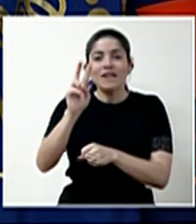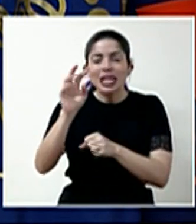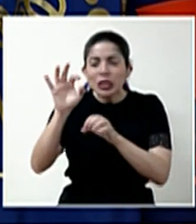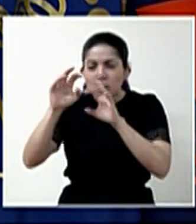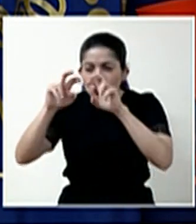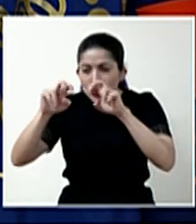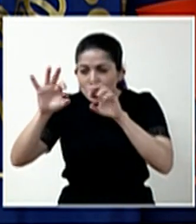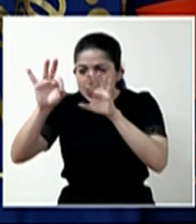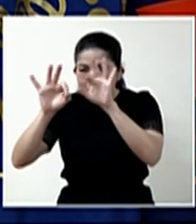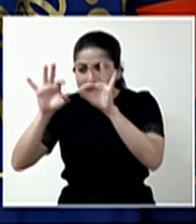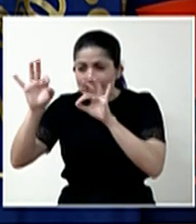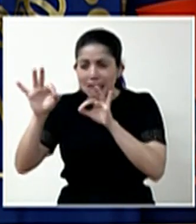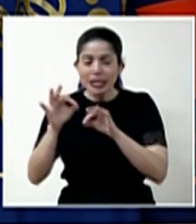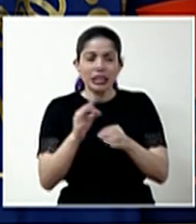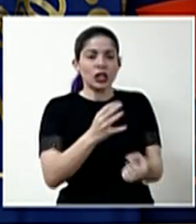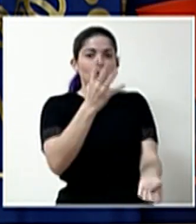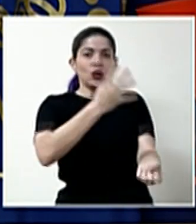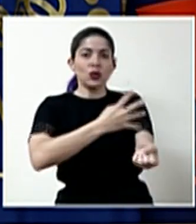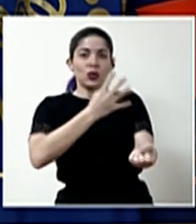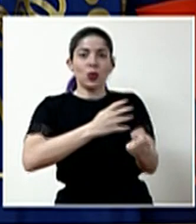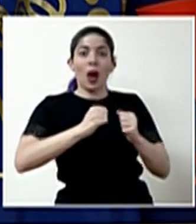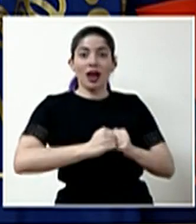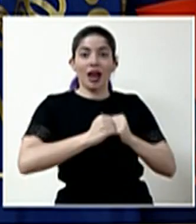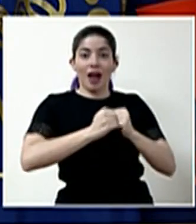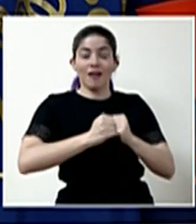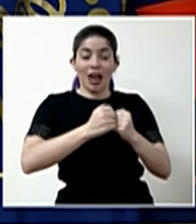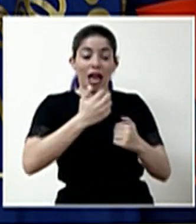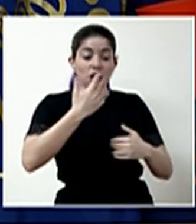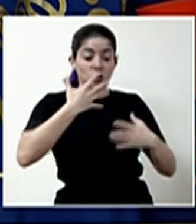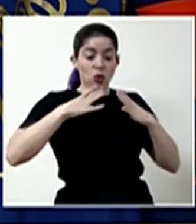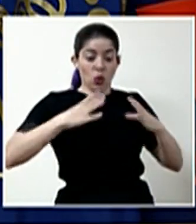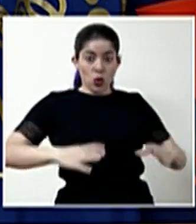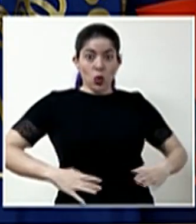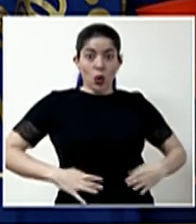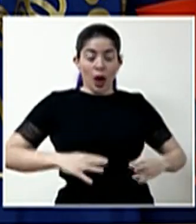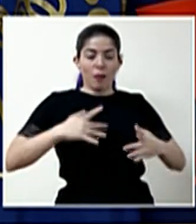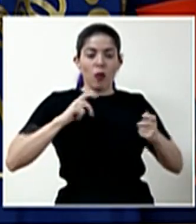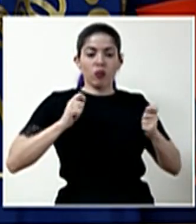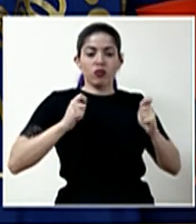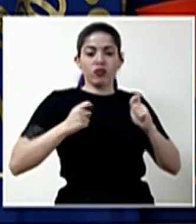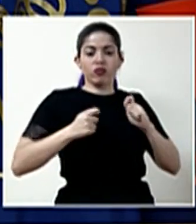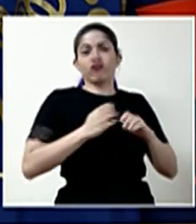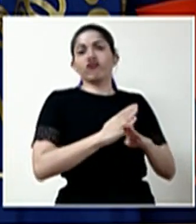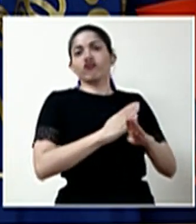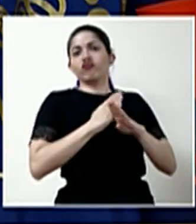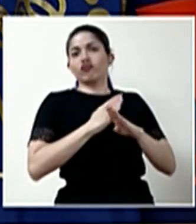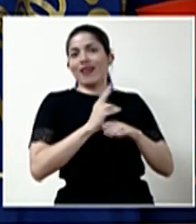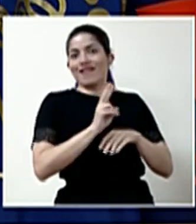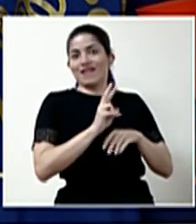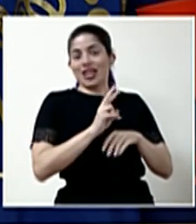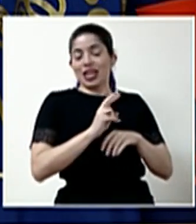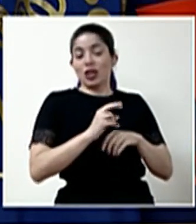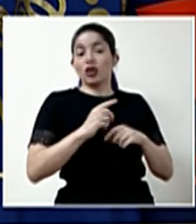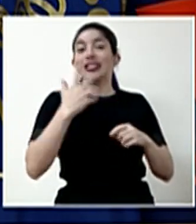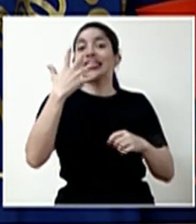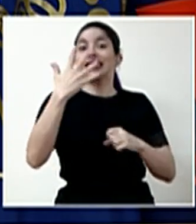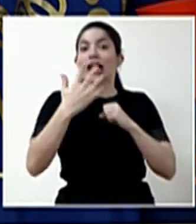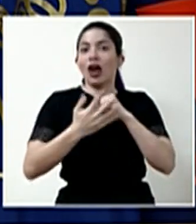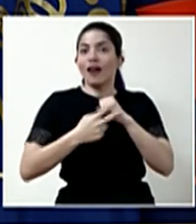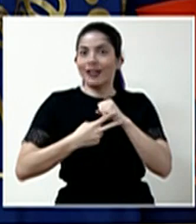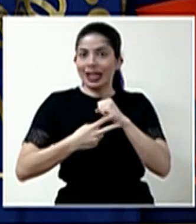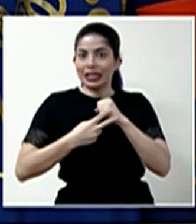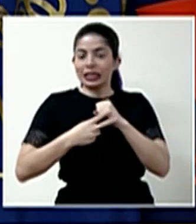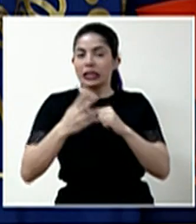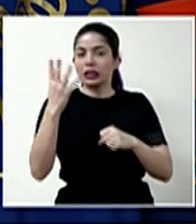inyecta a caballos para que los caballos generen una reacción inmunológica. Esto se repite cinco veces